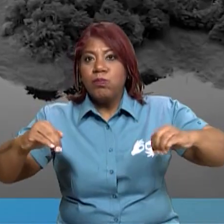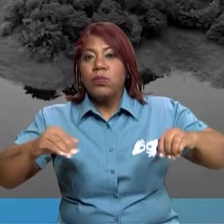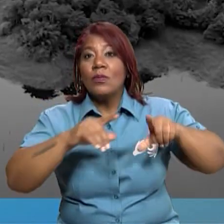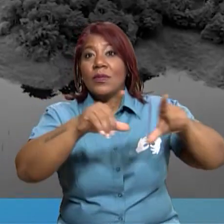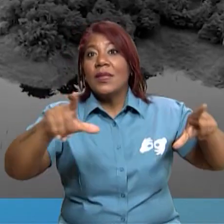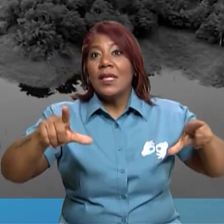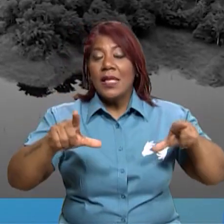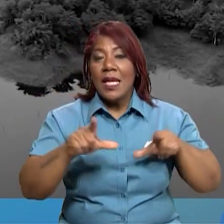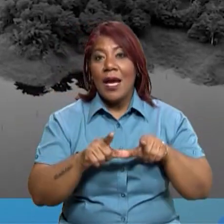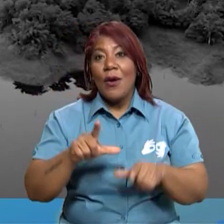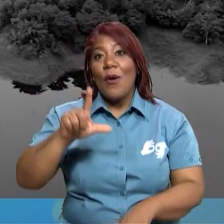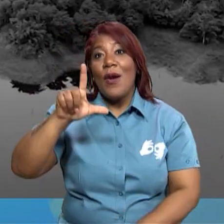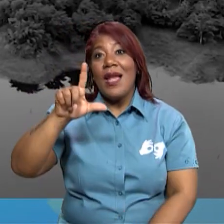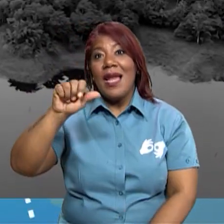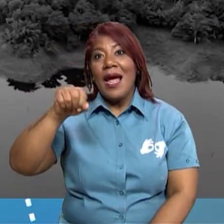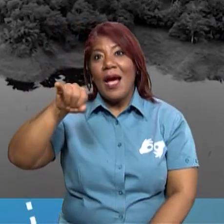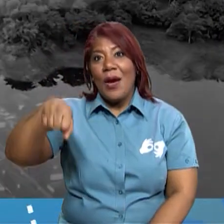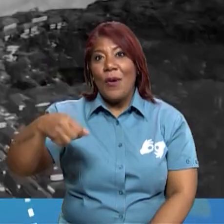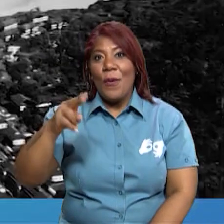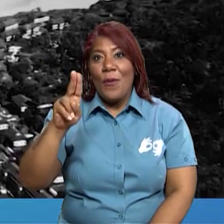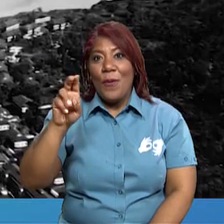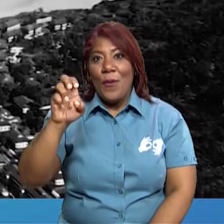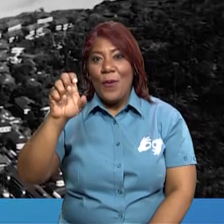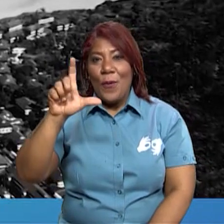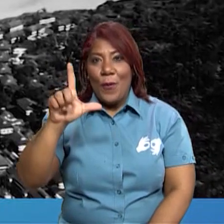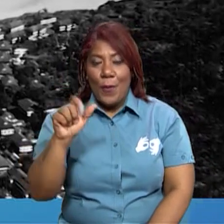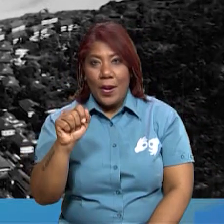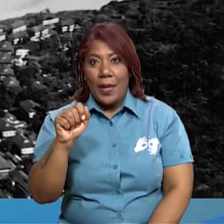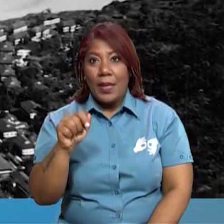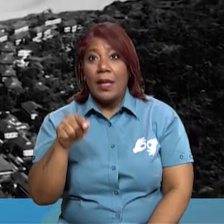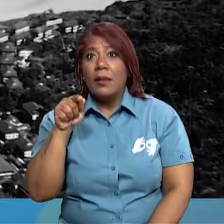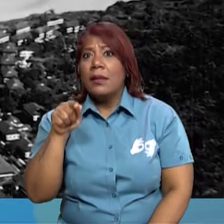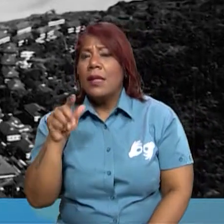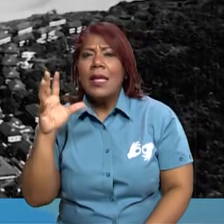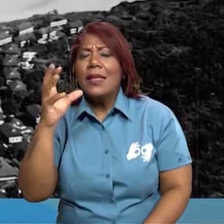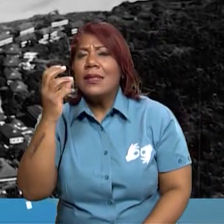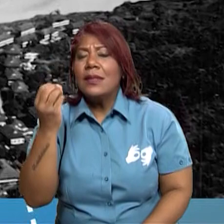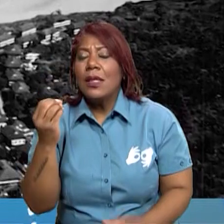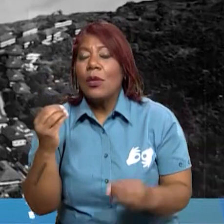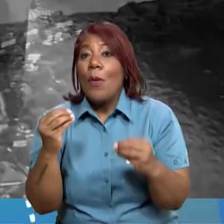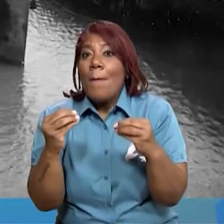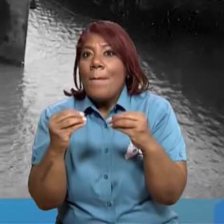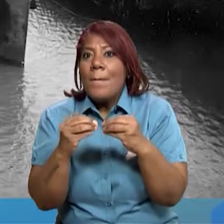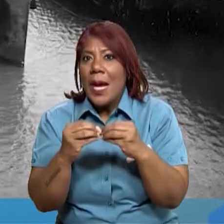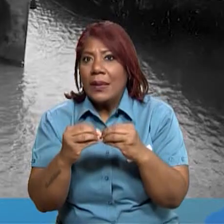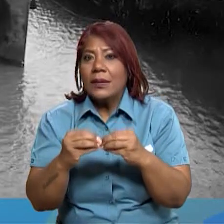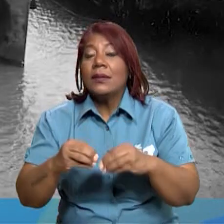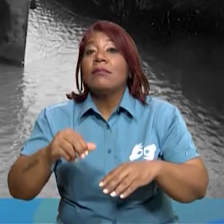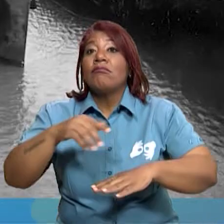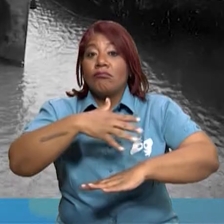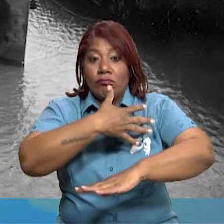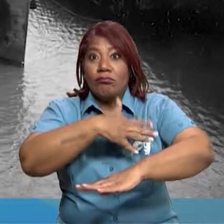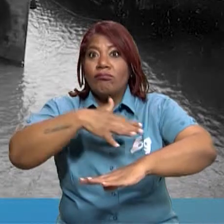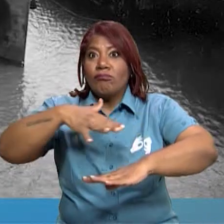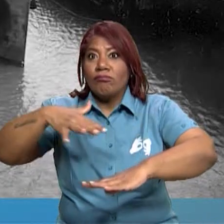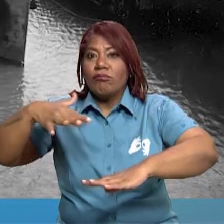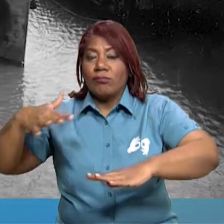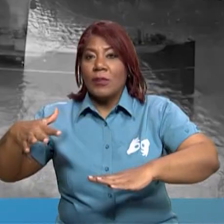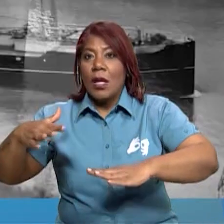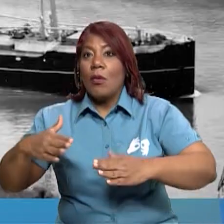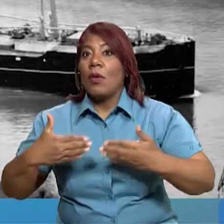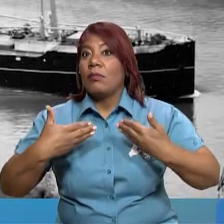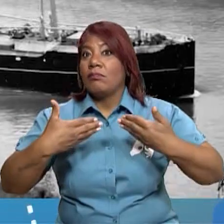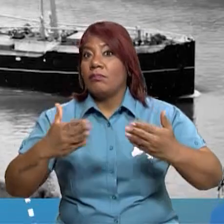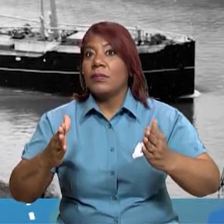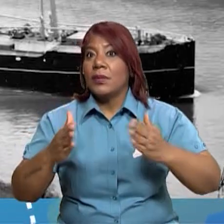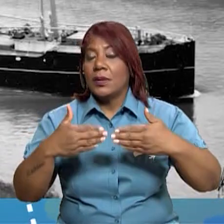Alajuela. Con esto, no solo se consiguió una mayor fuente de agua para la vía interoceánica, sino